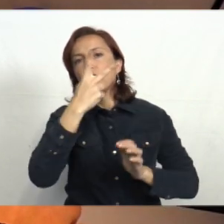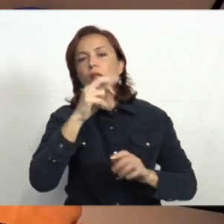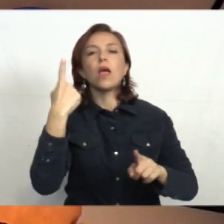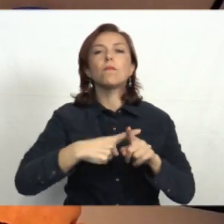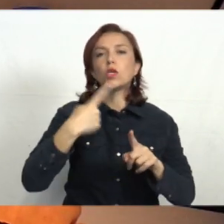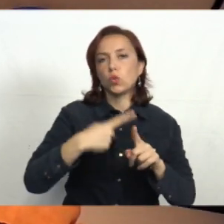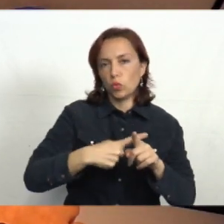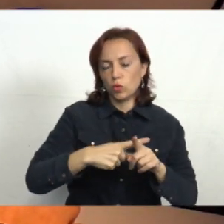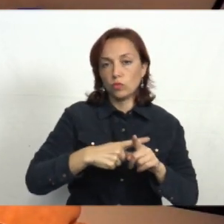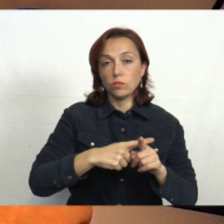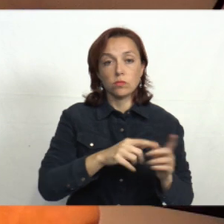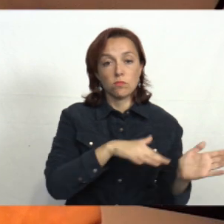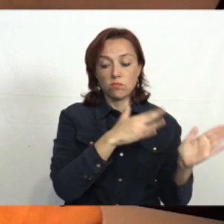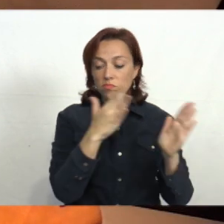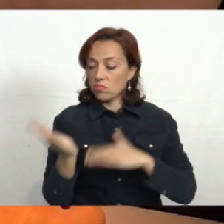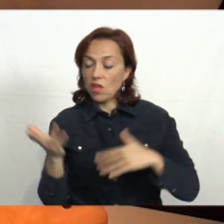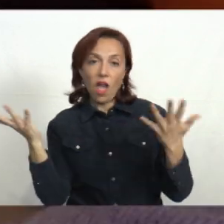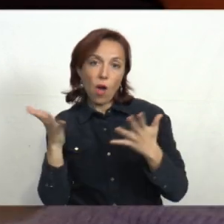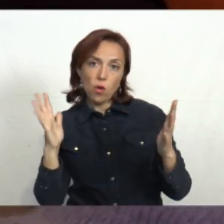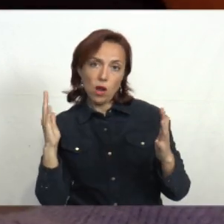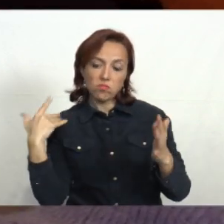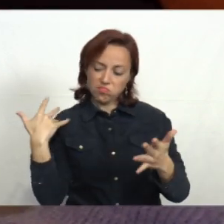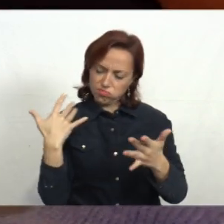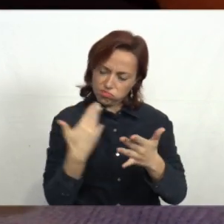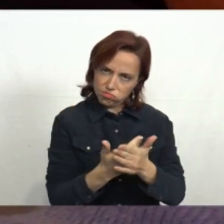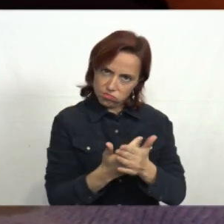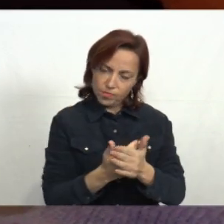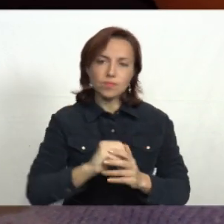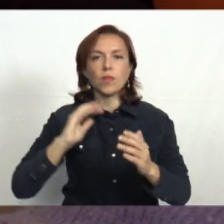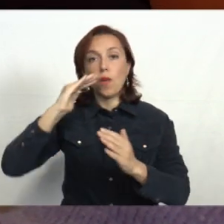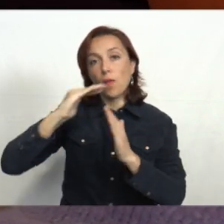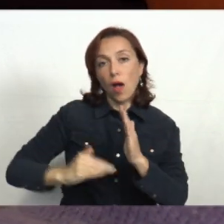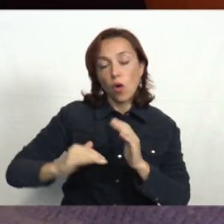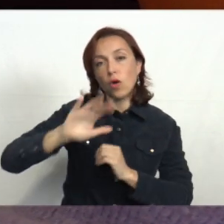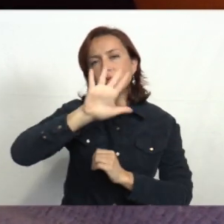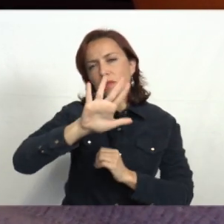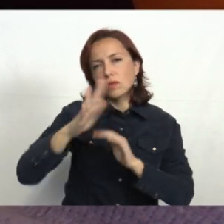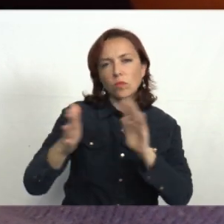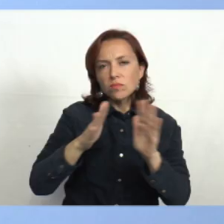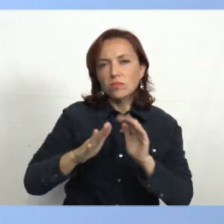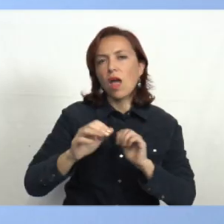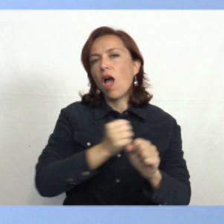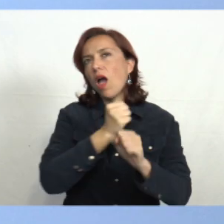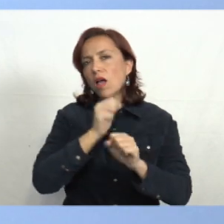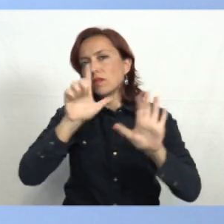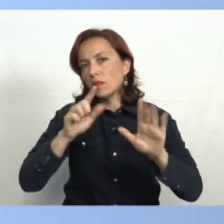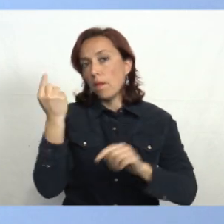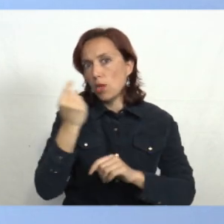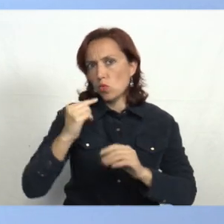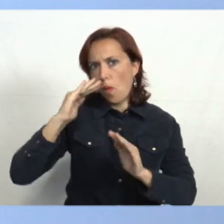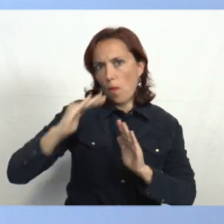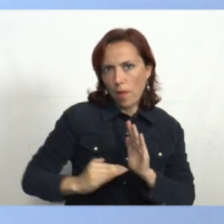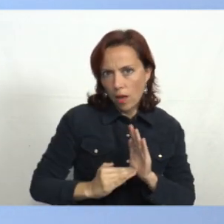Hoy logramos minimizarlos entre 5 y 7 minutos y hay situaciones en las cuales